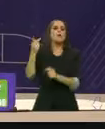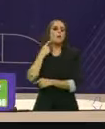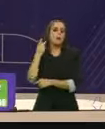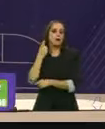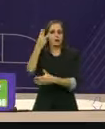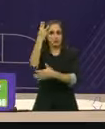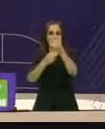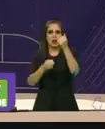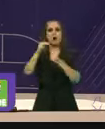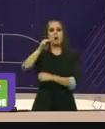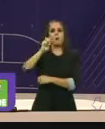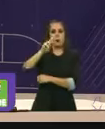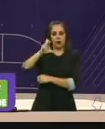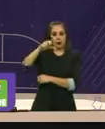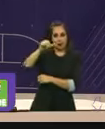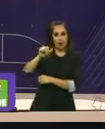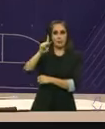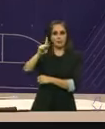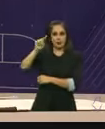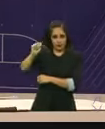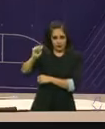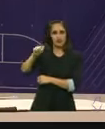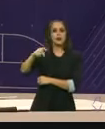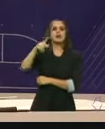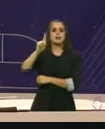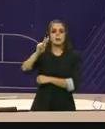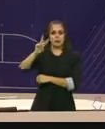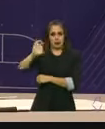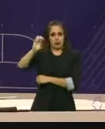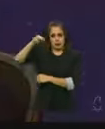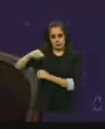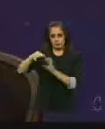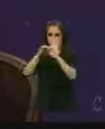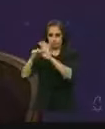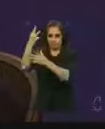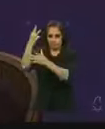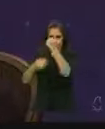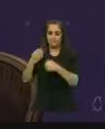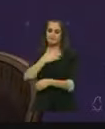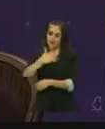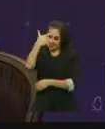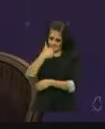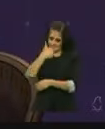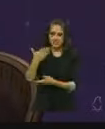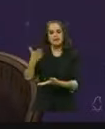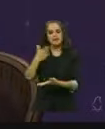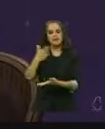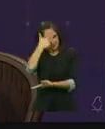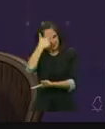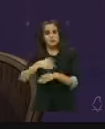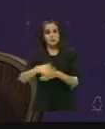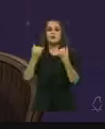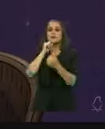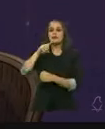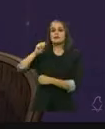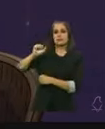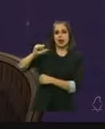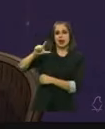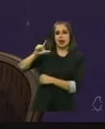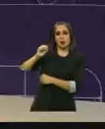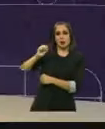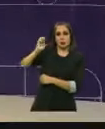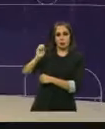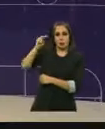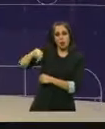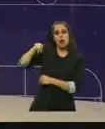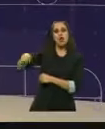integrada por Morena, PT y Partido Verde. Candidata, buenas noches. Buenas noches. Buenas noches. Y le damos también la bienvenida a Salomón Chertoritsky, candidato